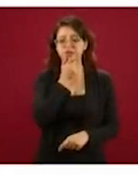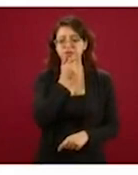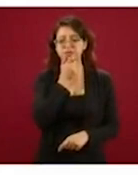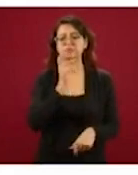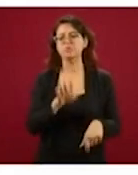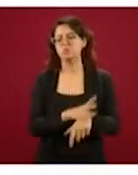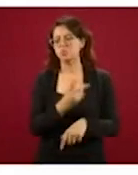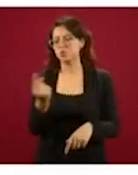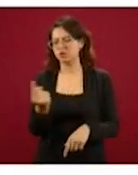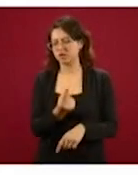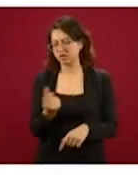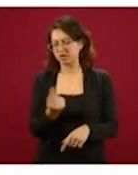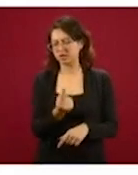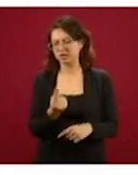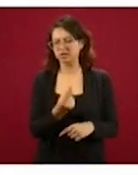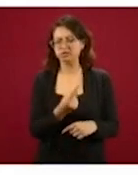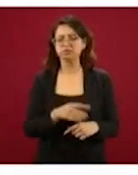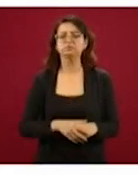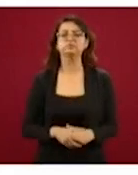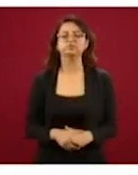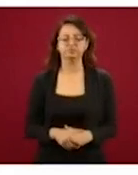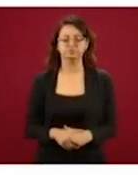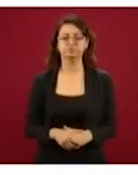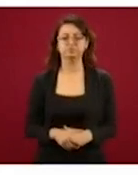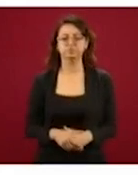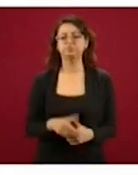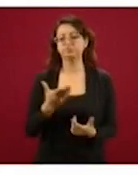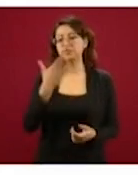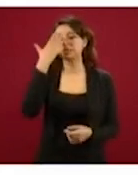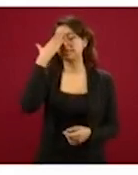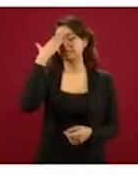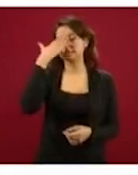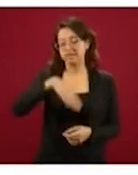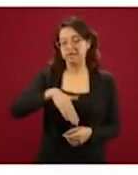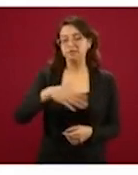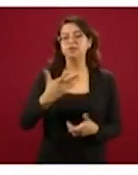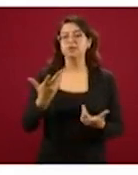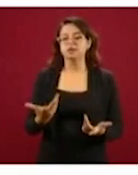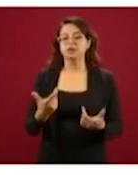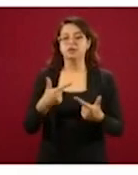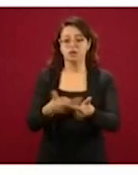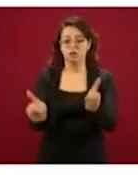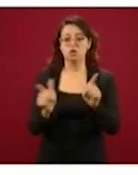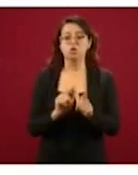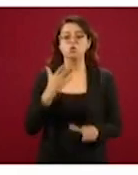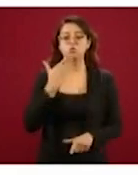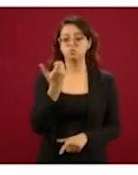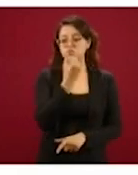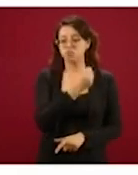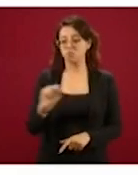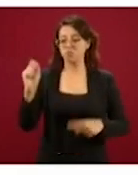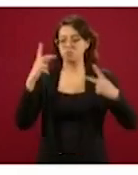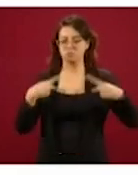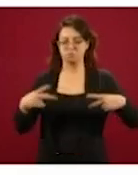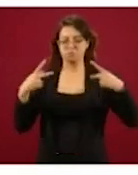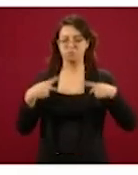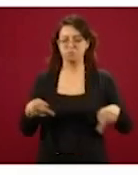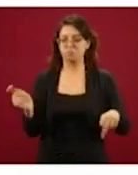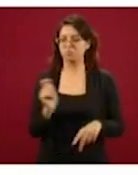razón. Como ya se sabe también, se invitó a conformar al grupo técnico, a expertos